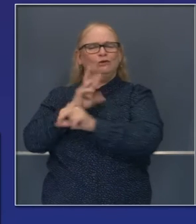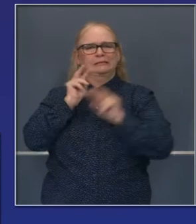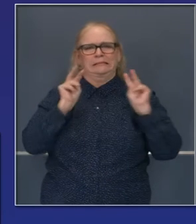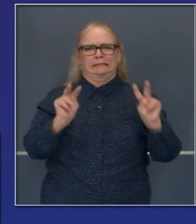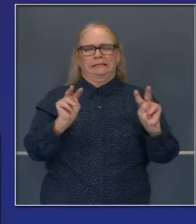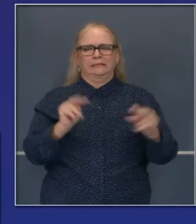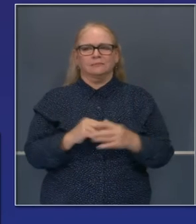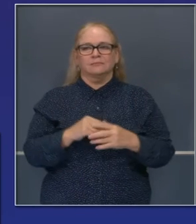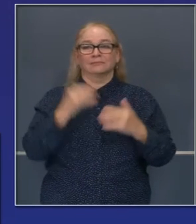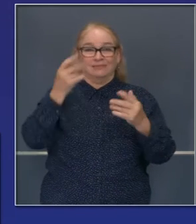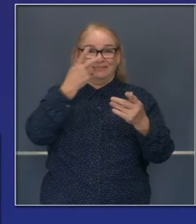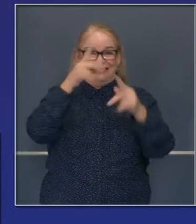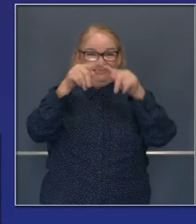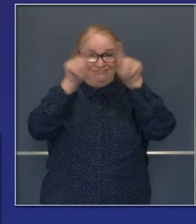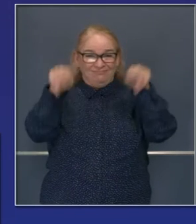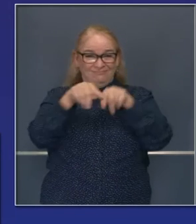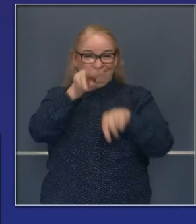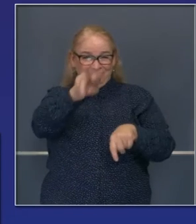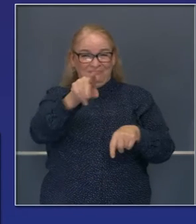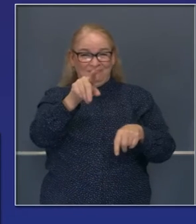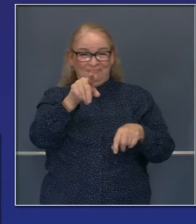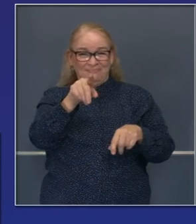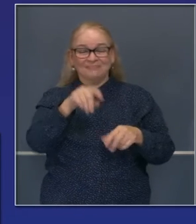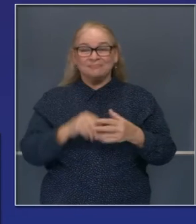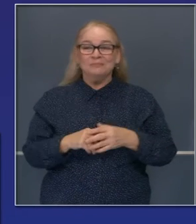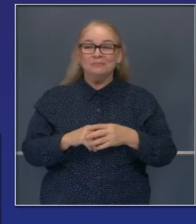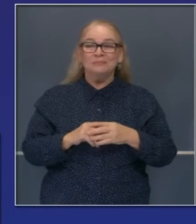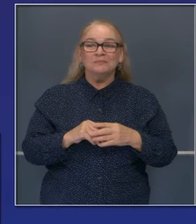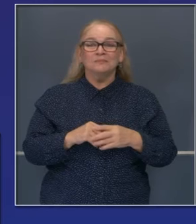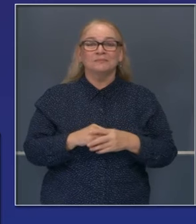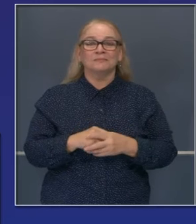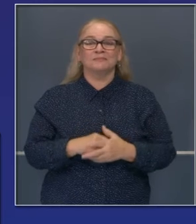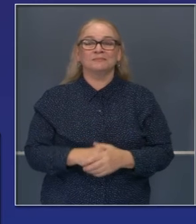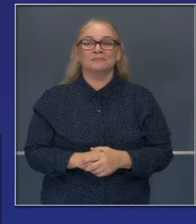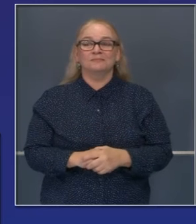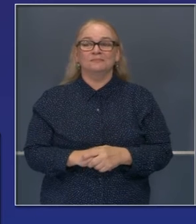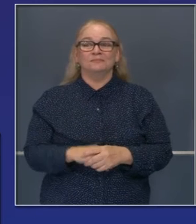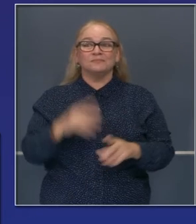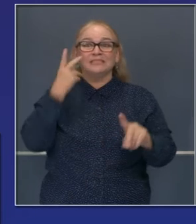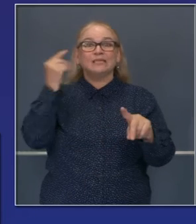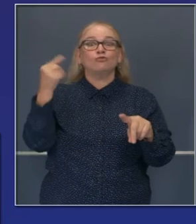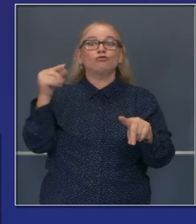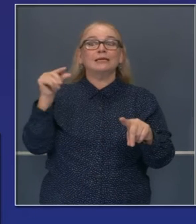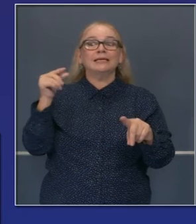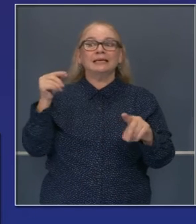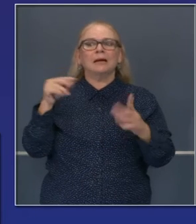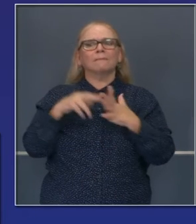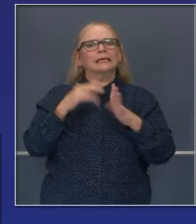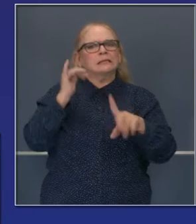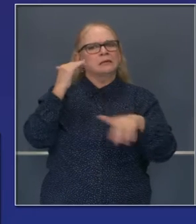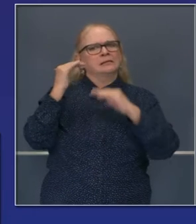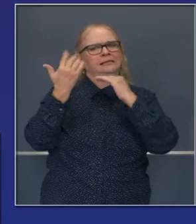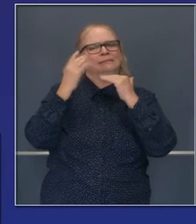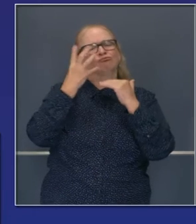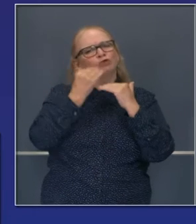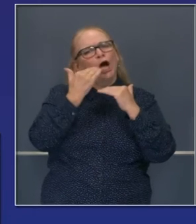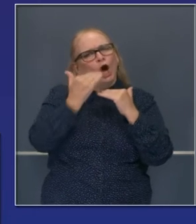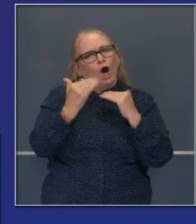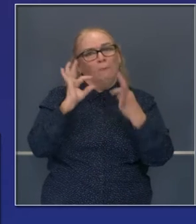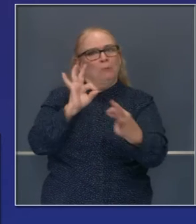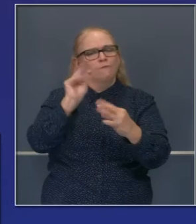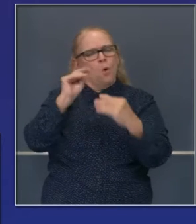muestra el movimiento en las últimas dos semanas en todos los Estados Unidos. El verde muestra que California está